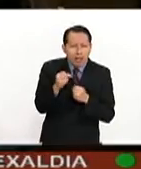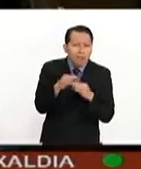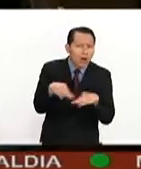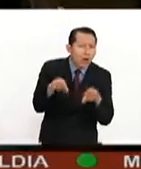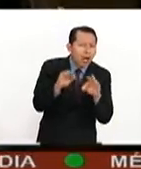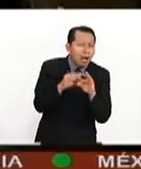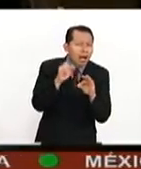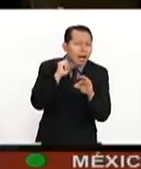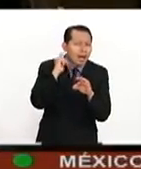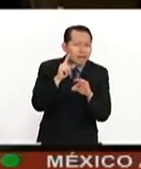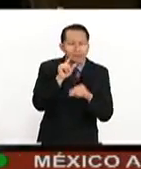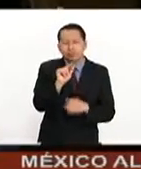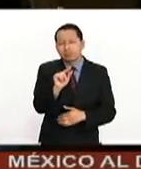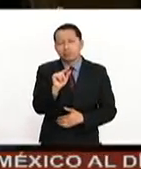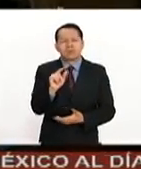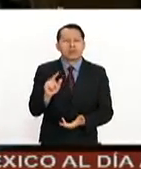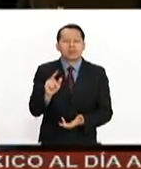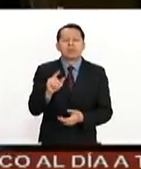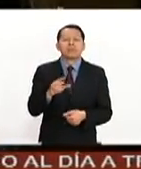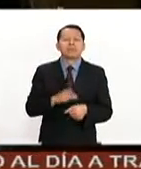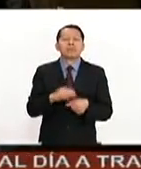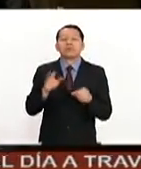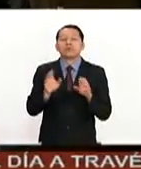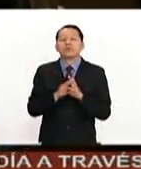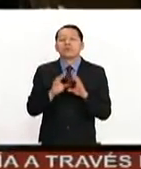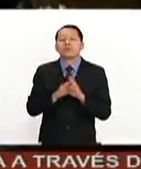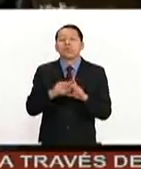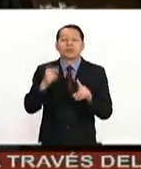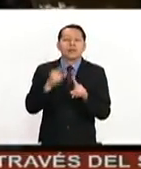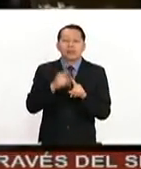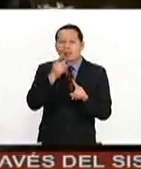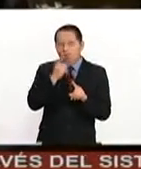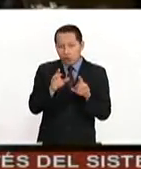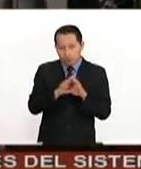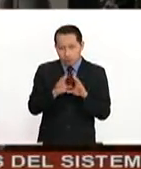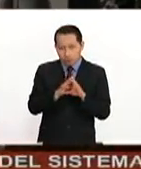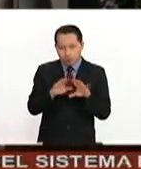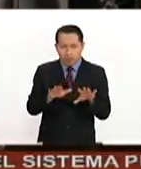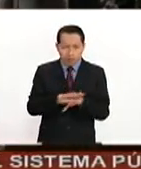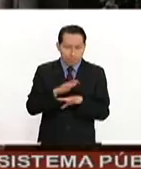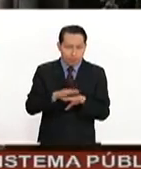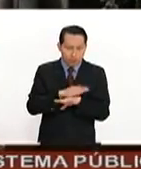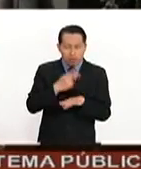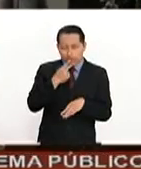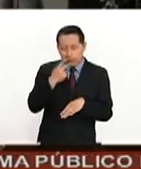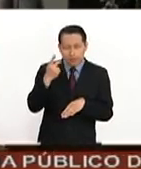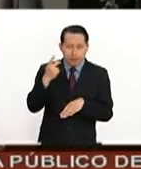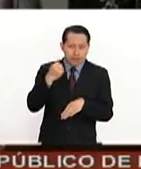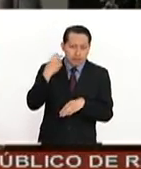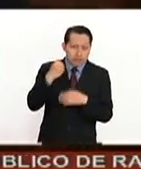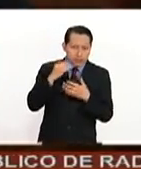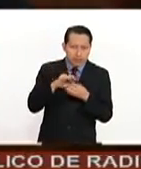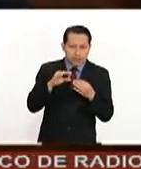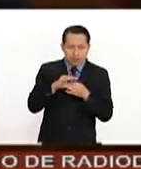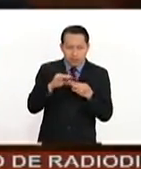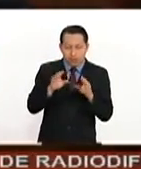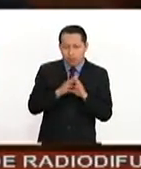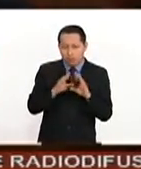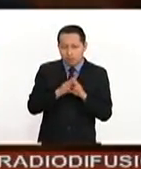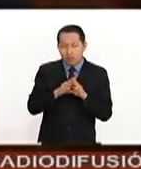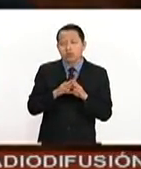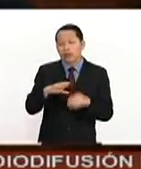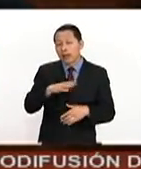en este discurso más allá, insisto, del cambio de tono y realmente anoche se mantuvo